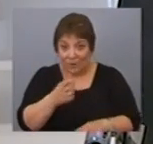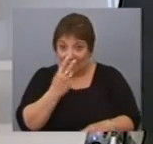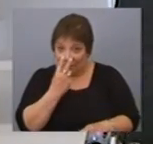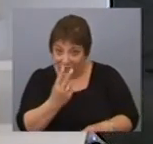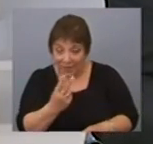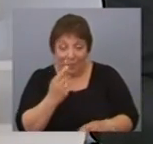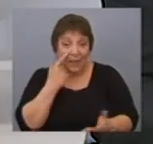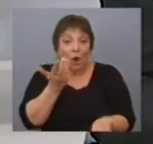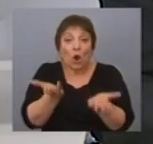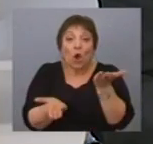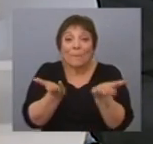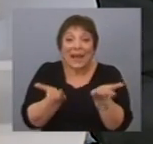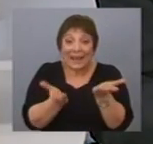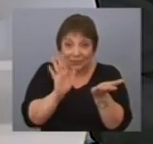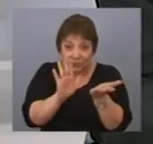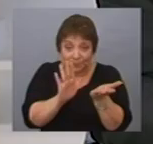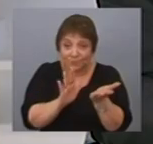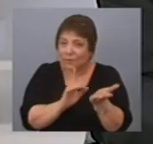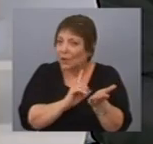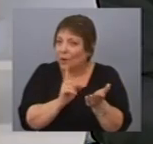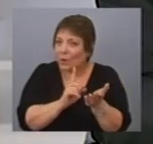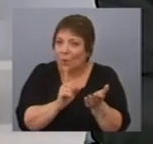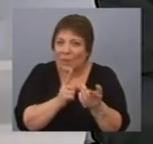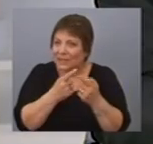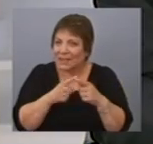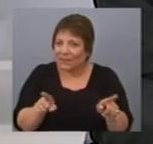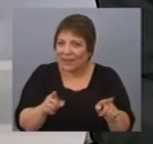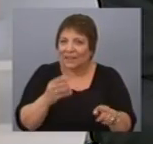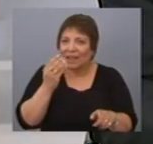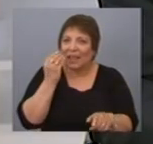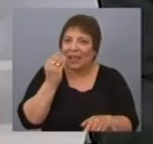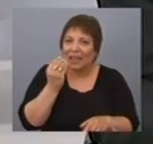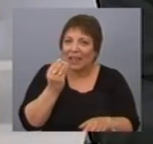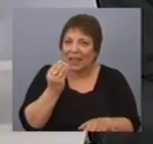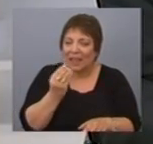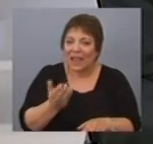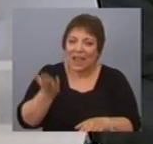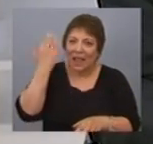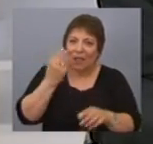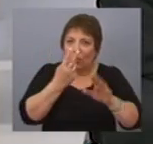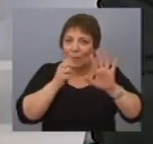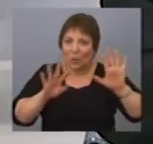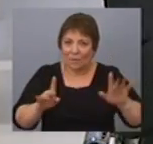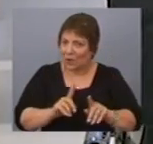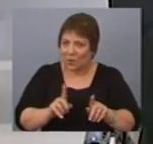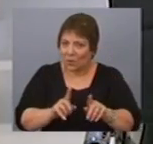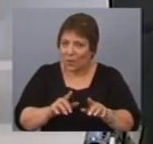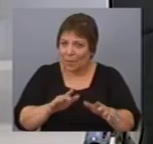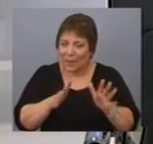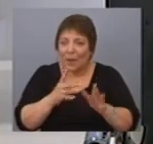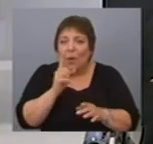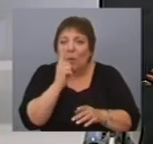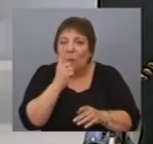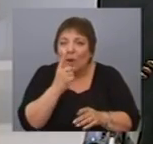lo menos en una comparación preliminar, no son muy distintas de las diferencias que había en 2009. Quizás la única